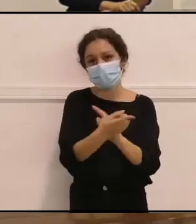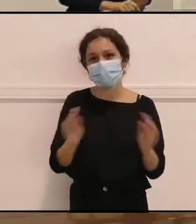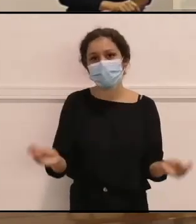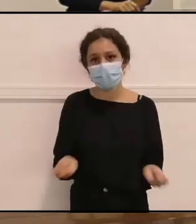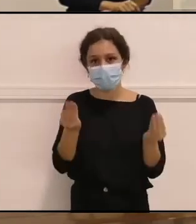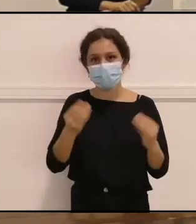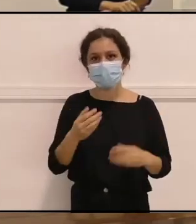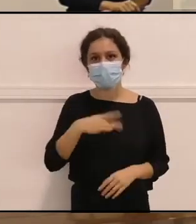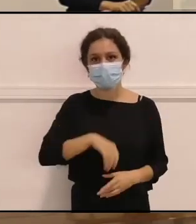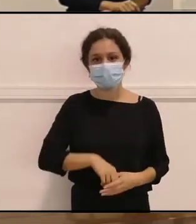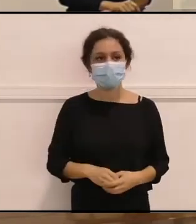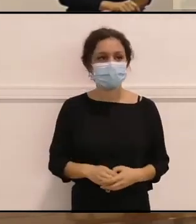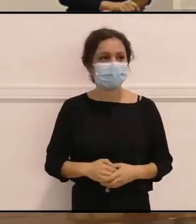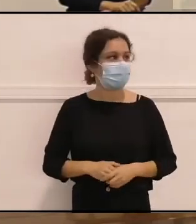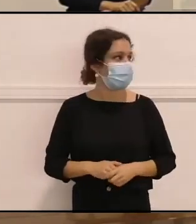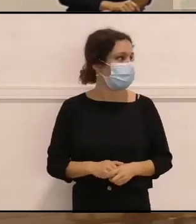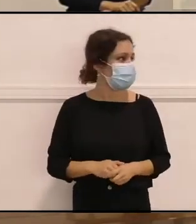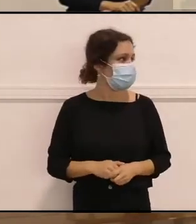¿Qué es esto?